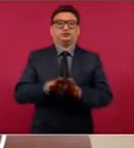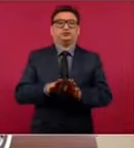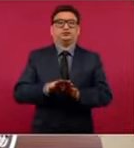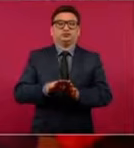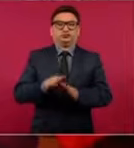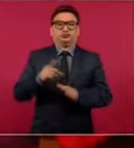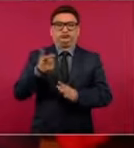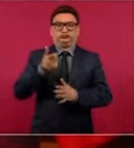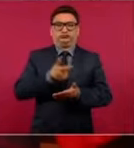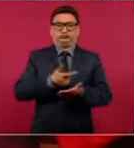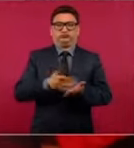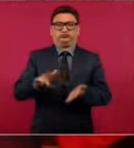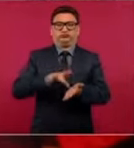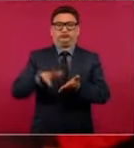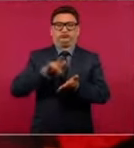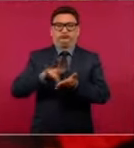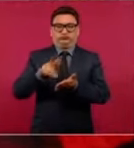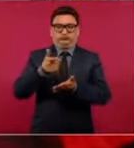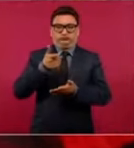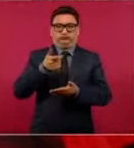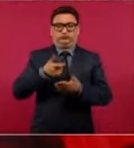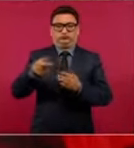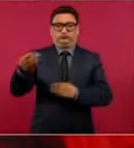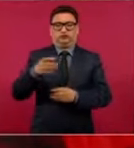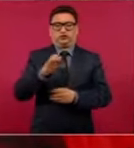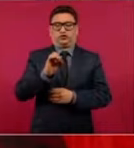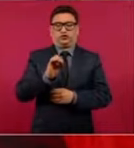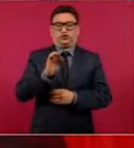dinero de Odebrecht